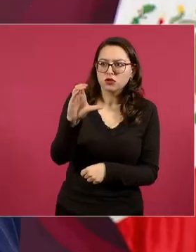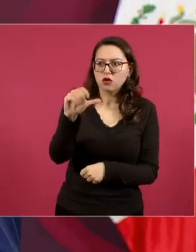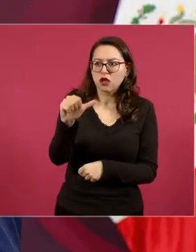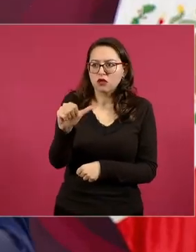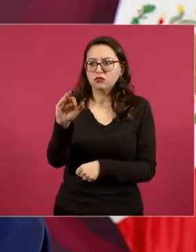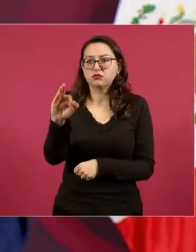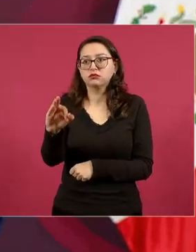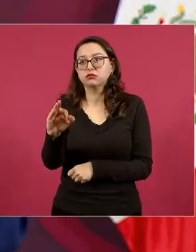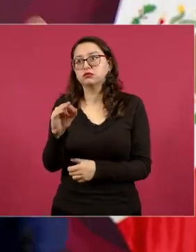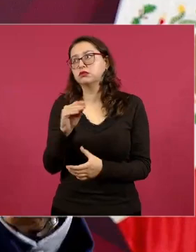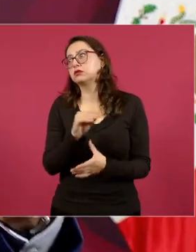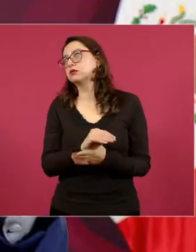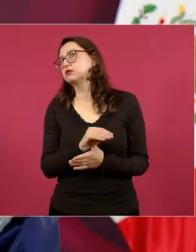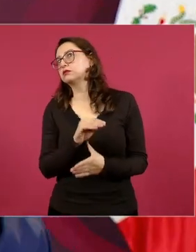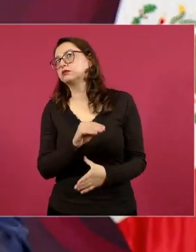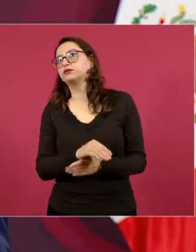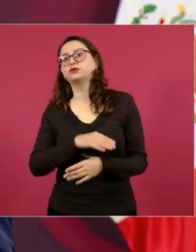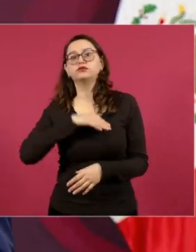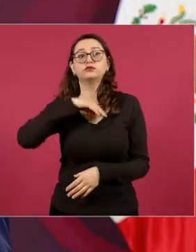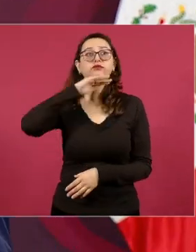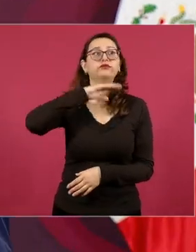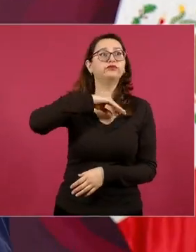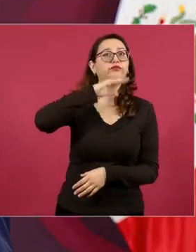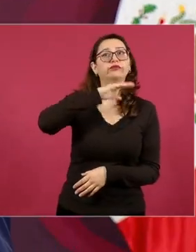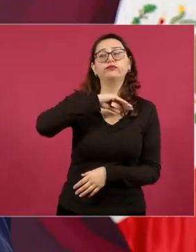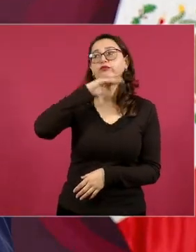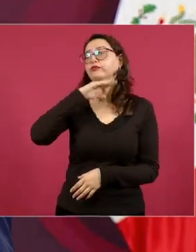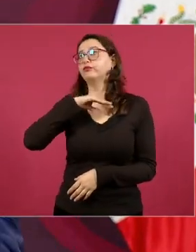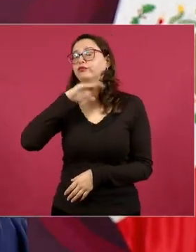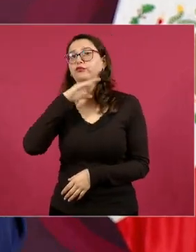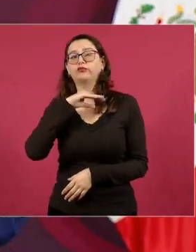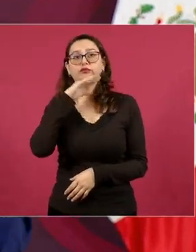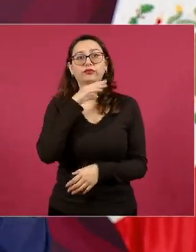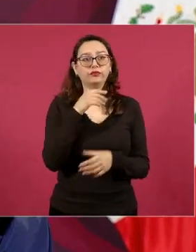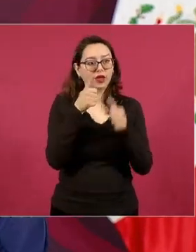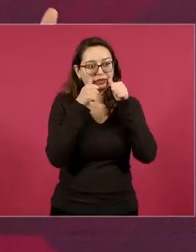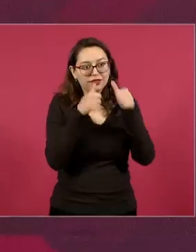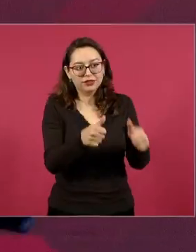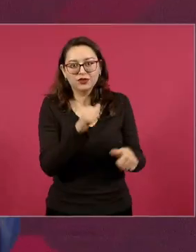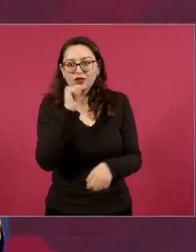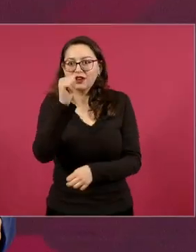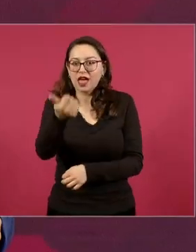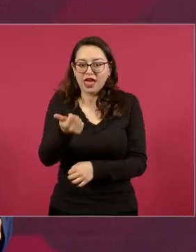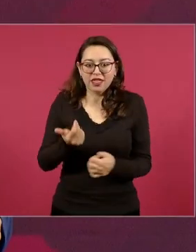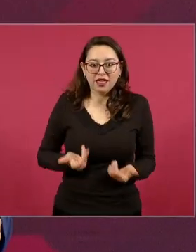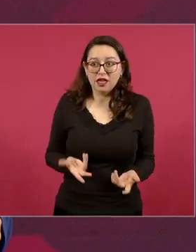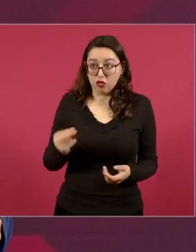que esté siendo procesado o que esté en la cárcel